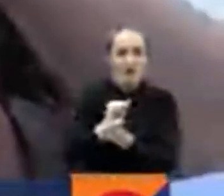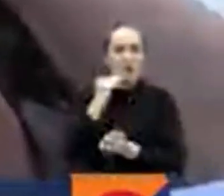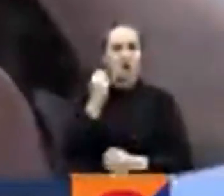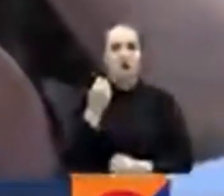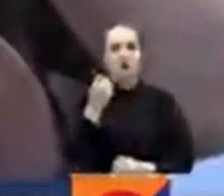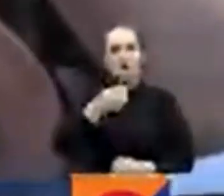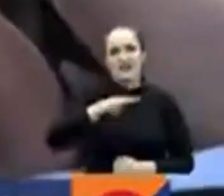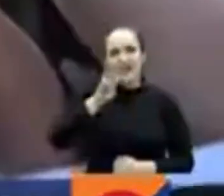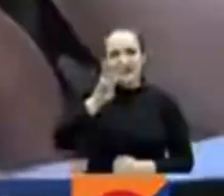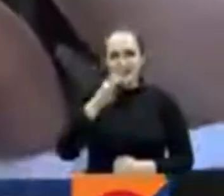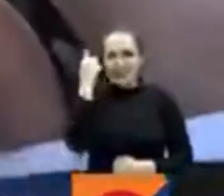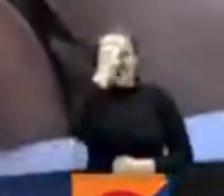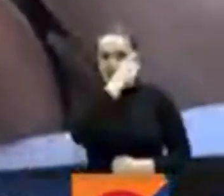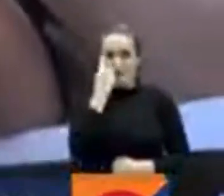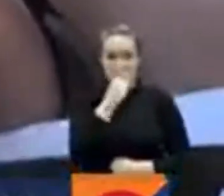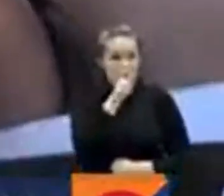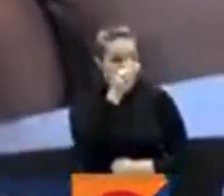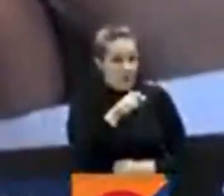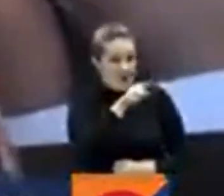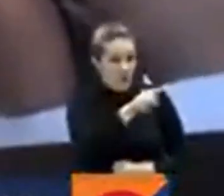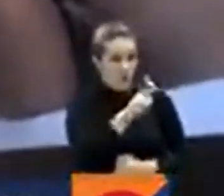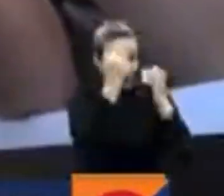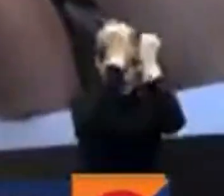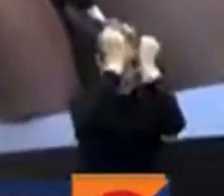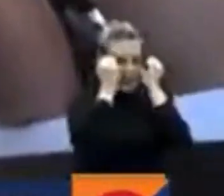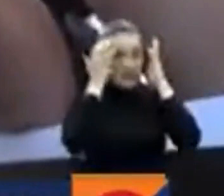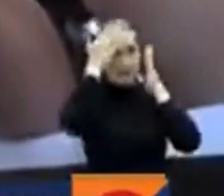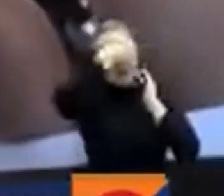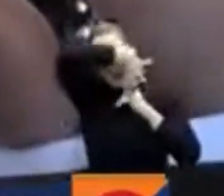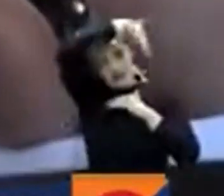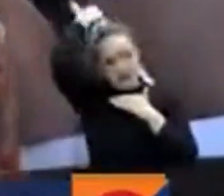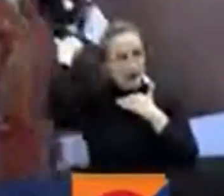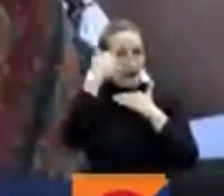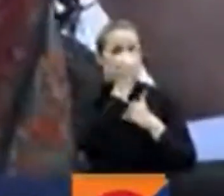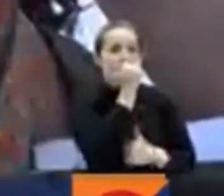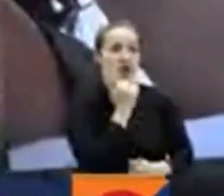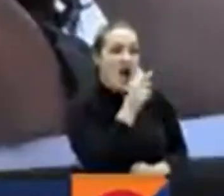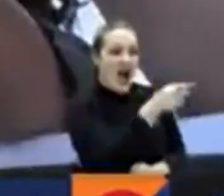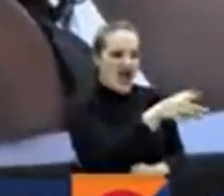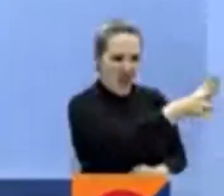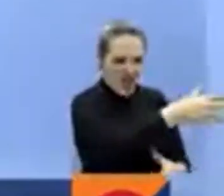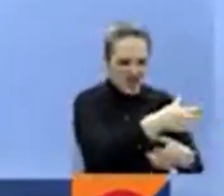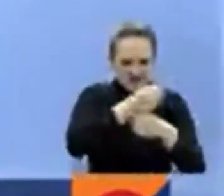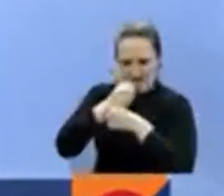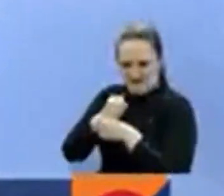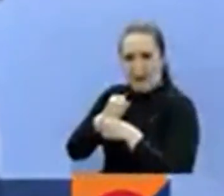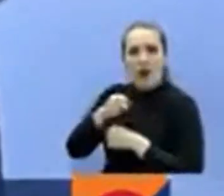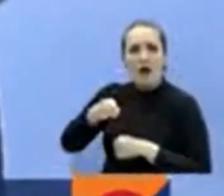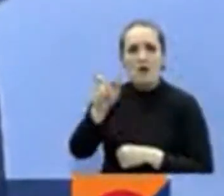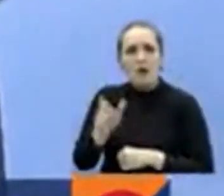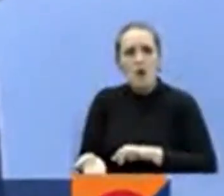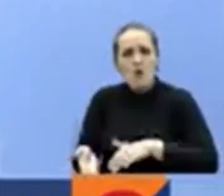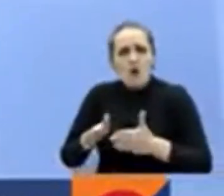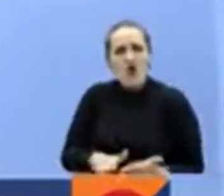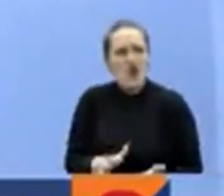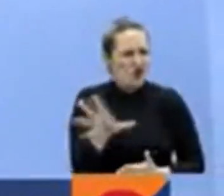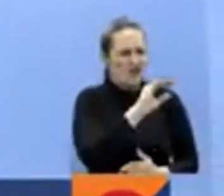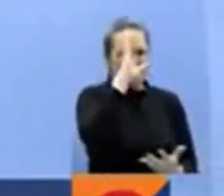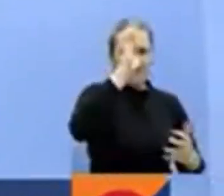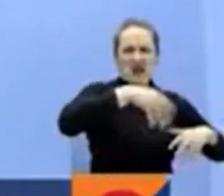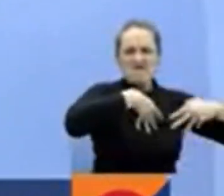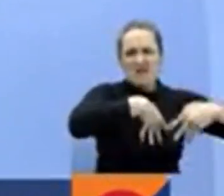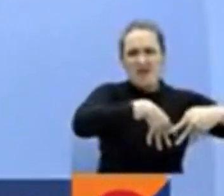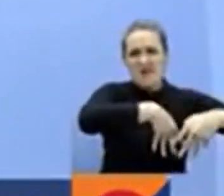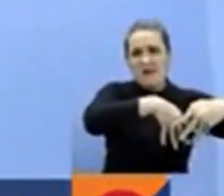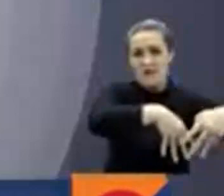en Teherán y acusada de portar mal e inapropiadamente el hijab en el país han muerto más de 30 personas